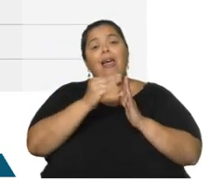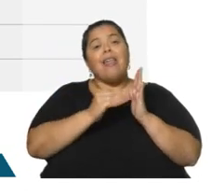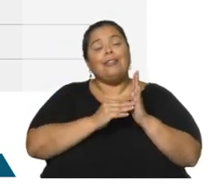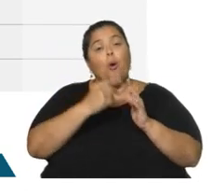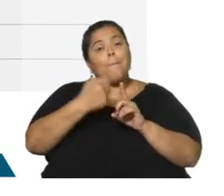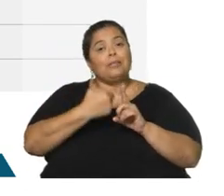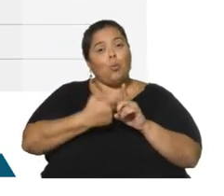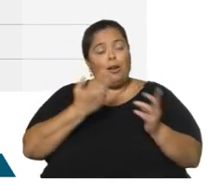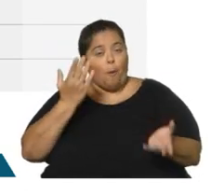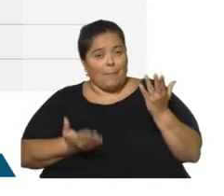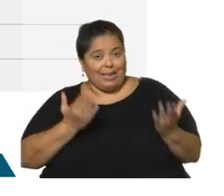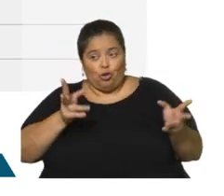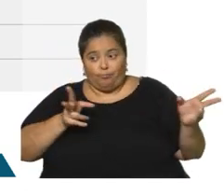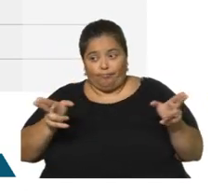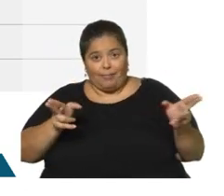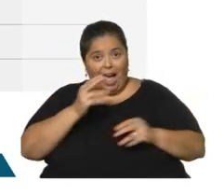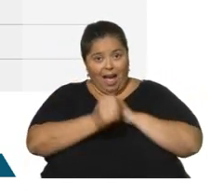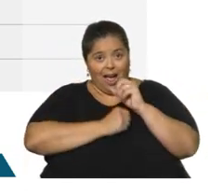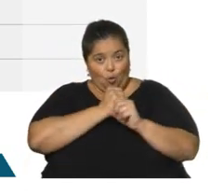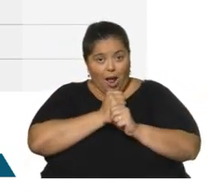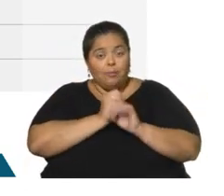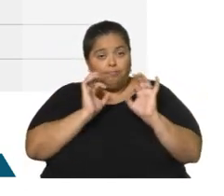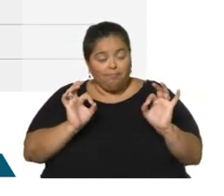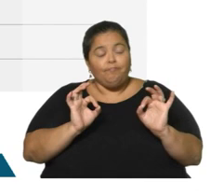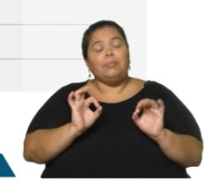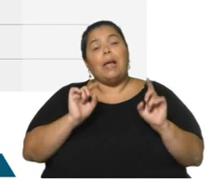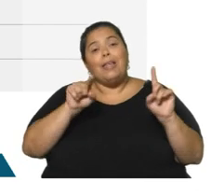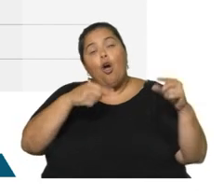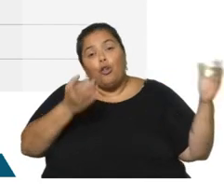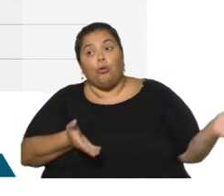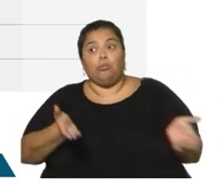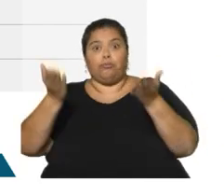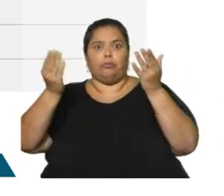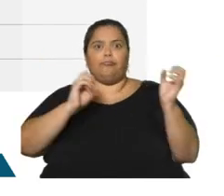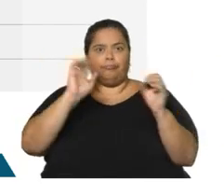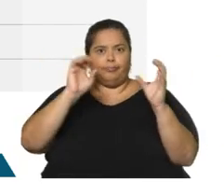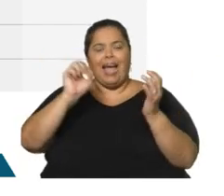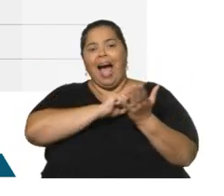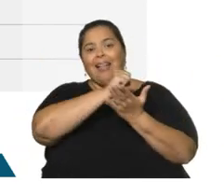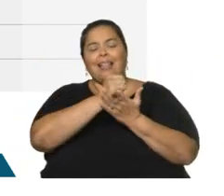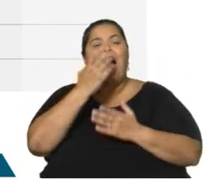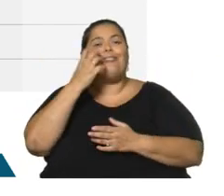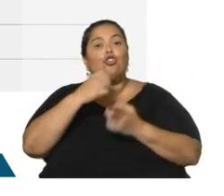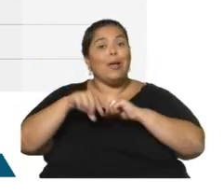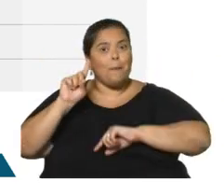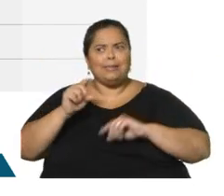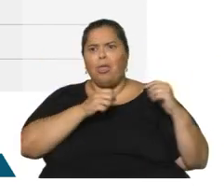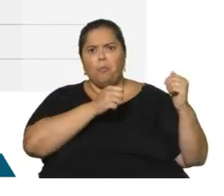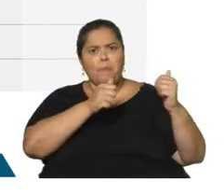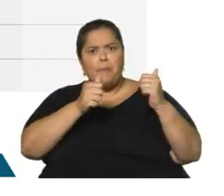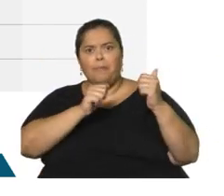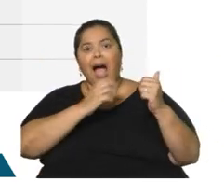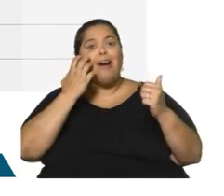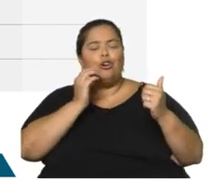interanual. El viento de cola que empujó las exportaciones de bienes uruguayos duró hasta agosto del año pasado. Ahí empezó a caer